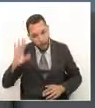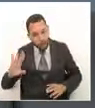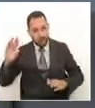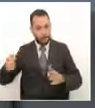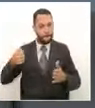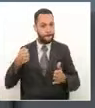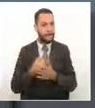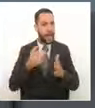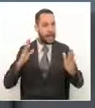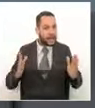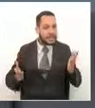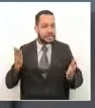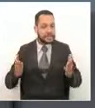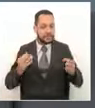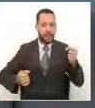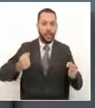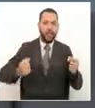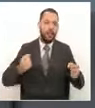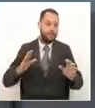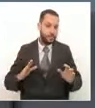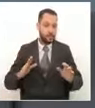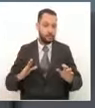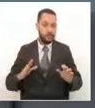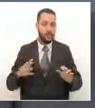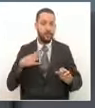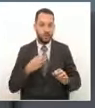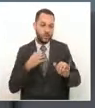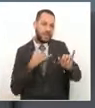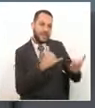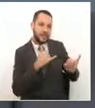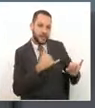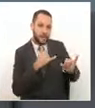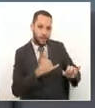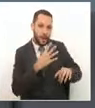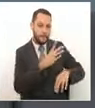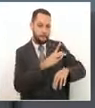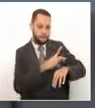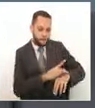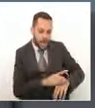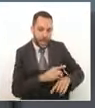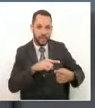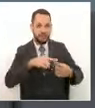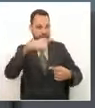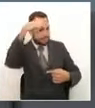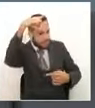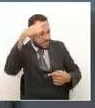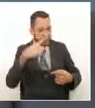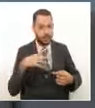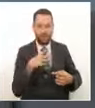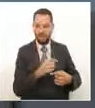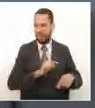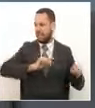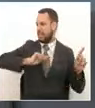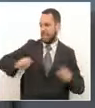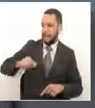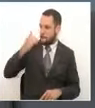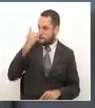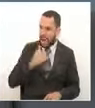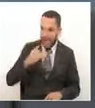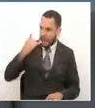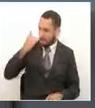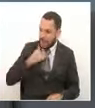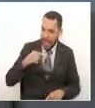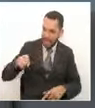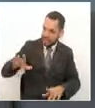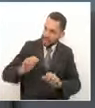operador dependiente de la actividad nosotros los médicos las enfermeras no podemos ser señalados por cometer un error en algún momento